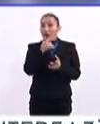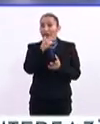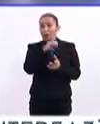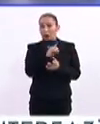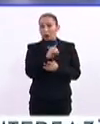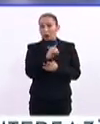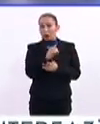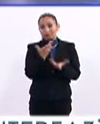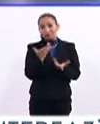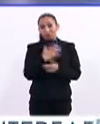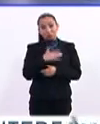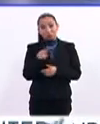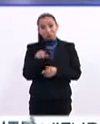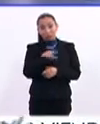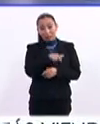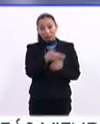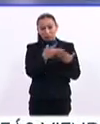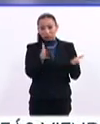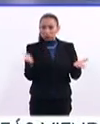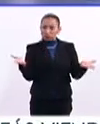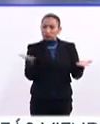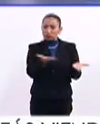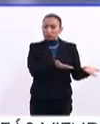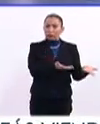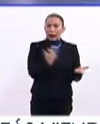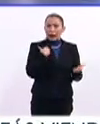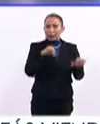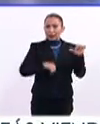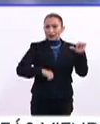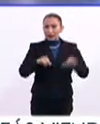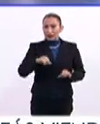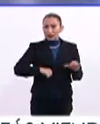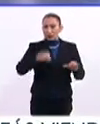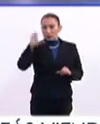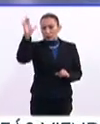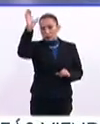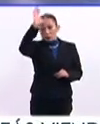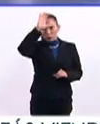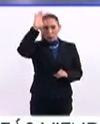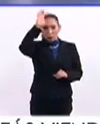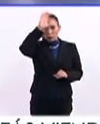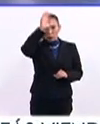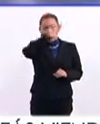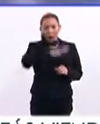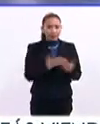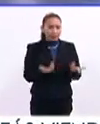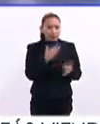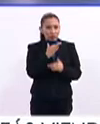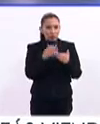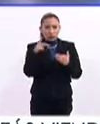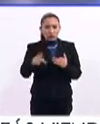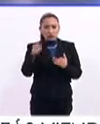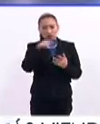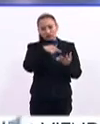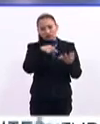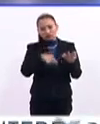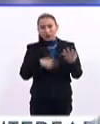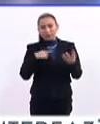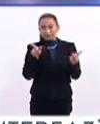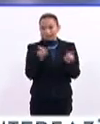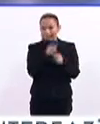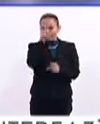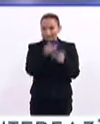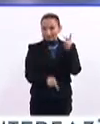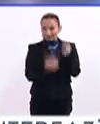que bueno, pues por supuesto abre las puertas a muchas actividades culturales y en todas sus aristas. Vamos a hacer una